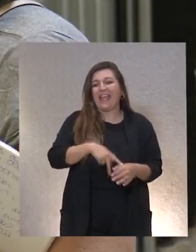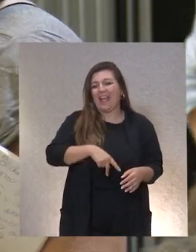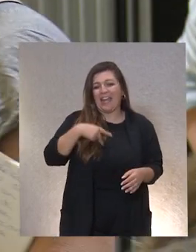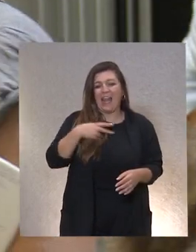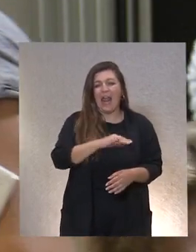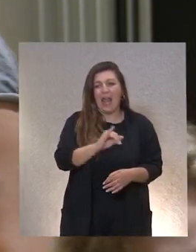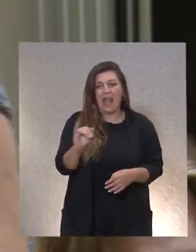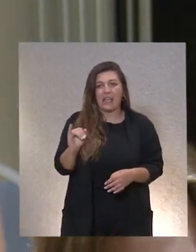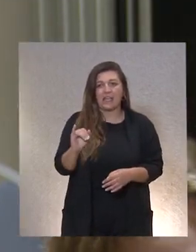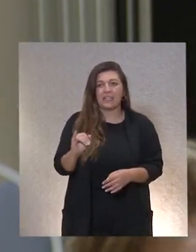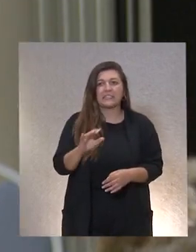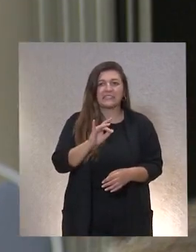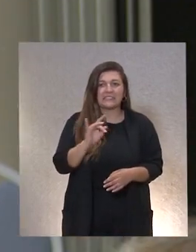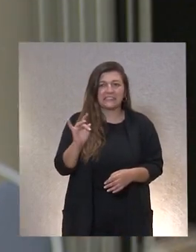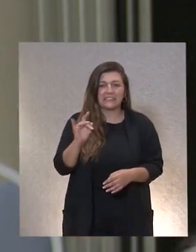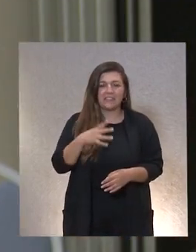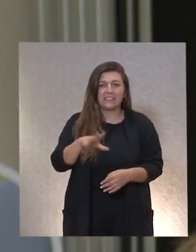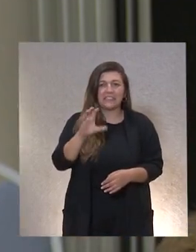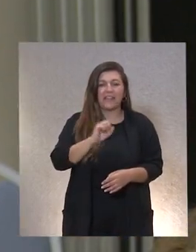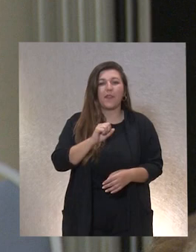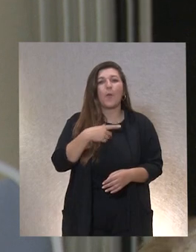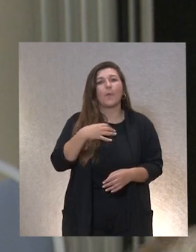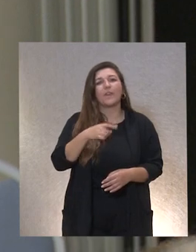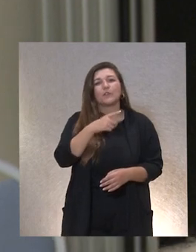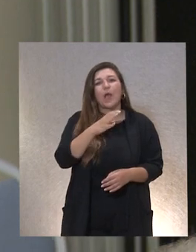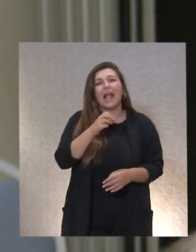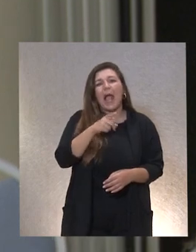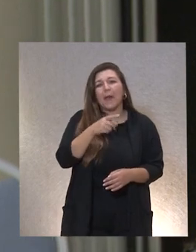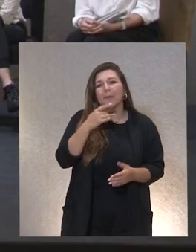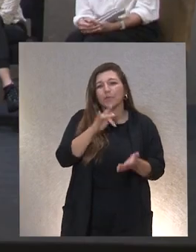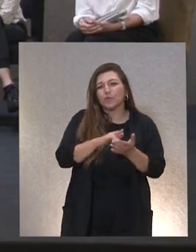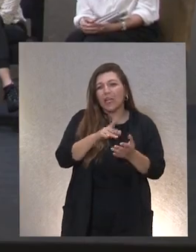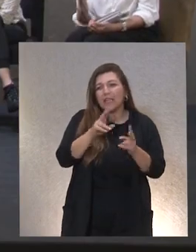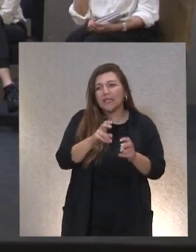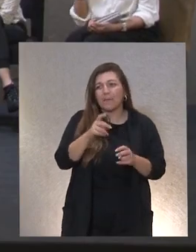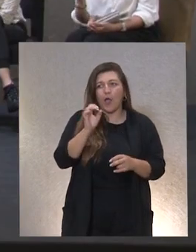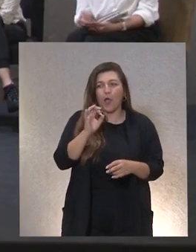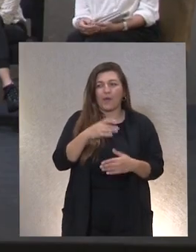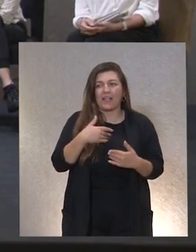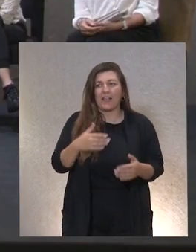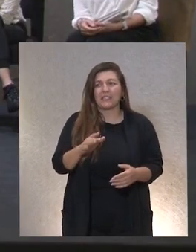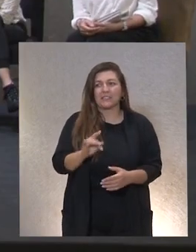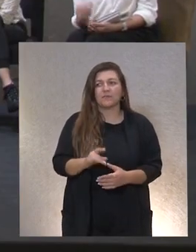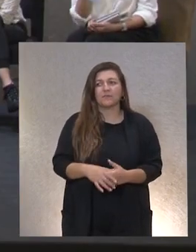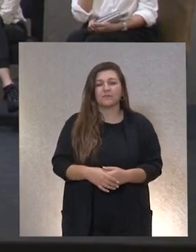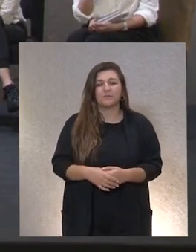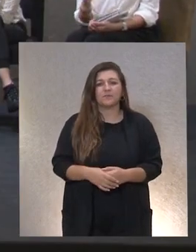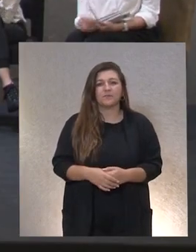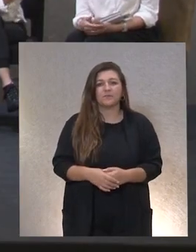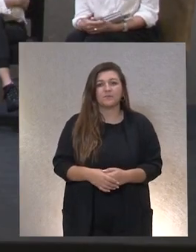generalizada sí creo que se ha entendido quizá Carmen tú que tocaste ese tema o cualquiera si me escucha